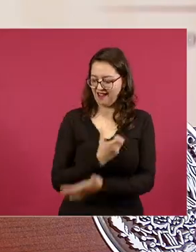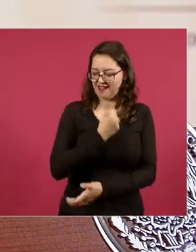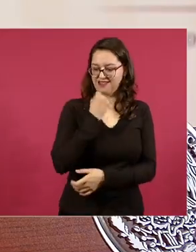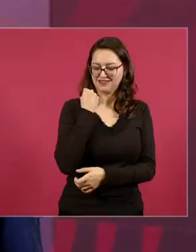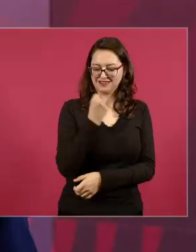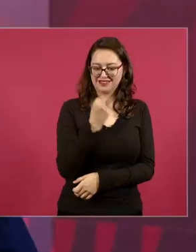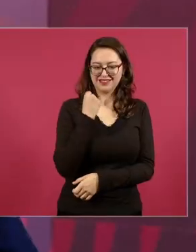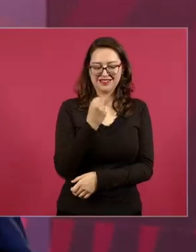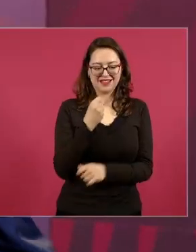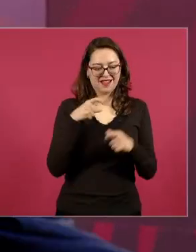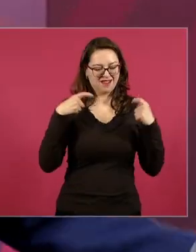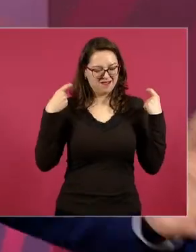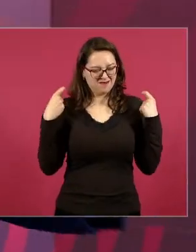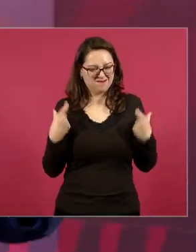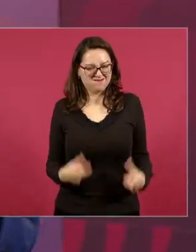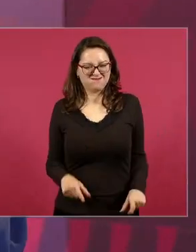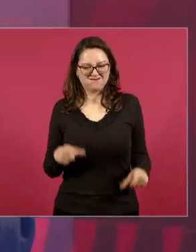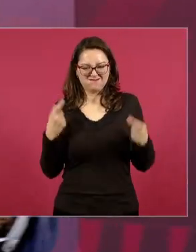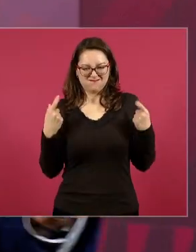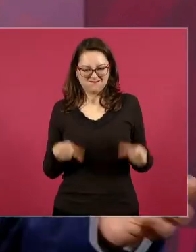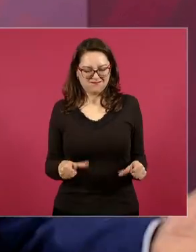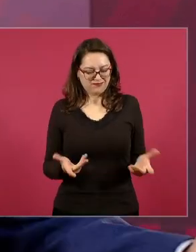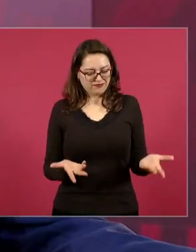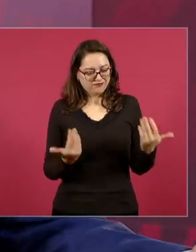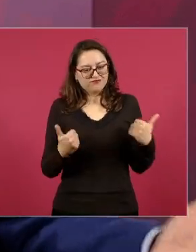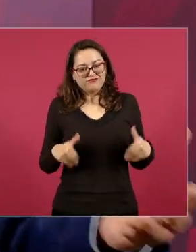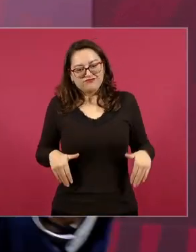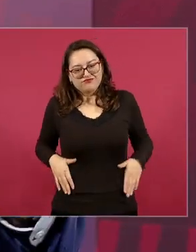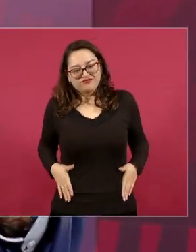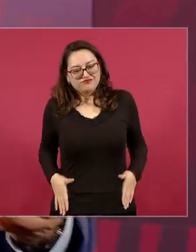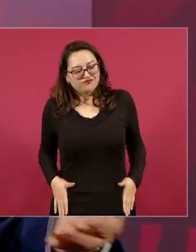porque te van a llamar